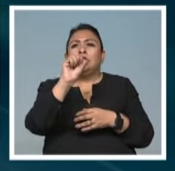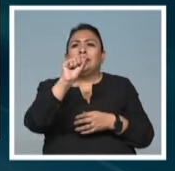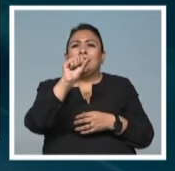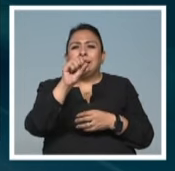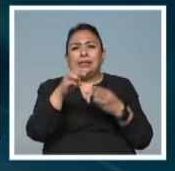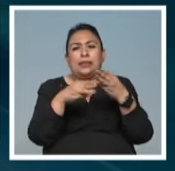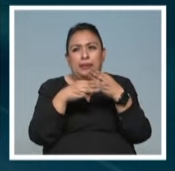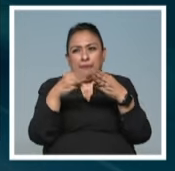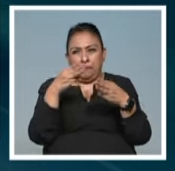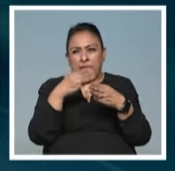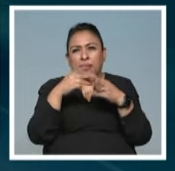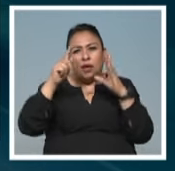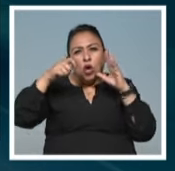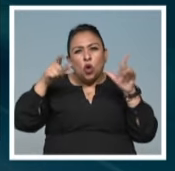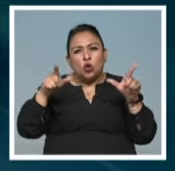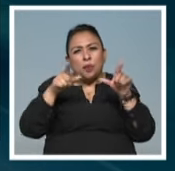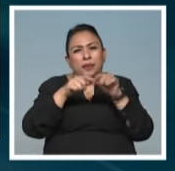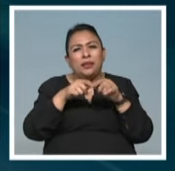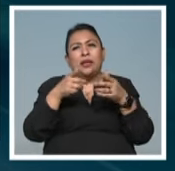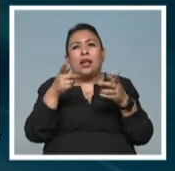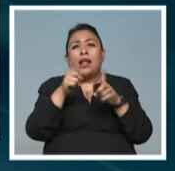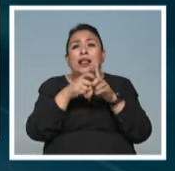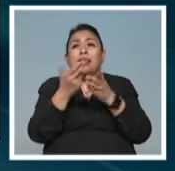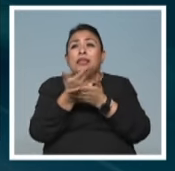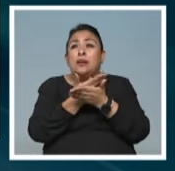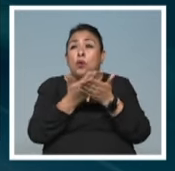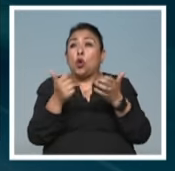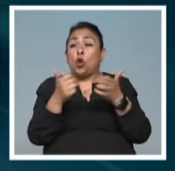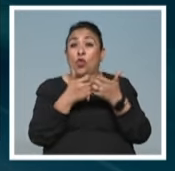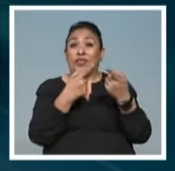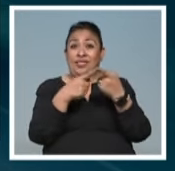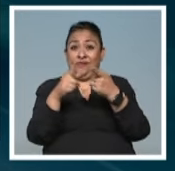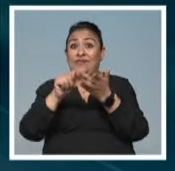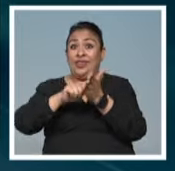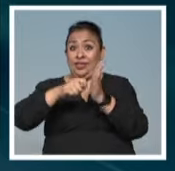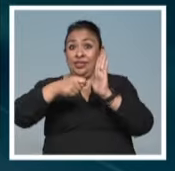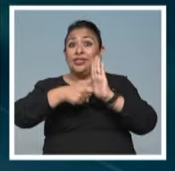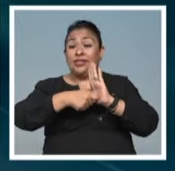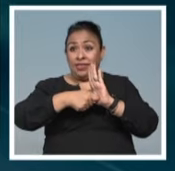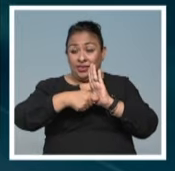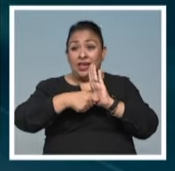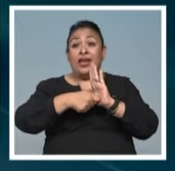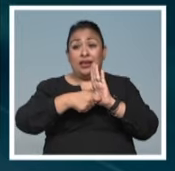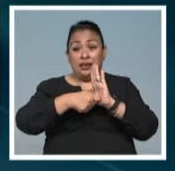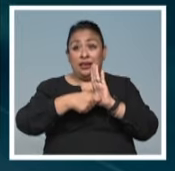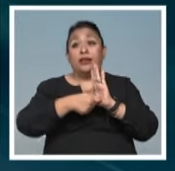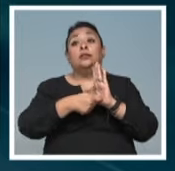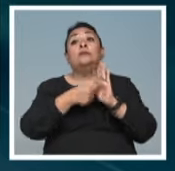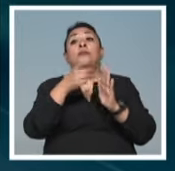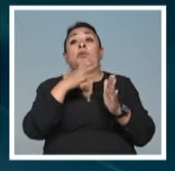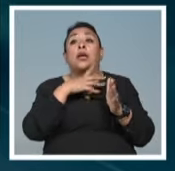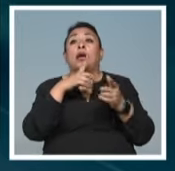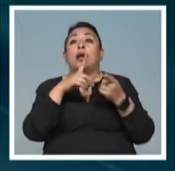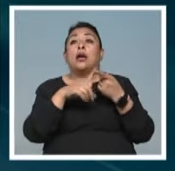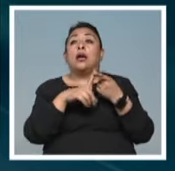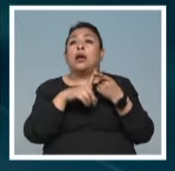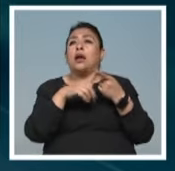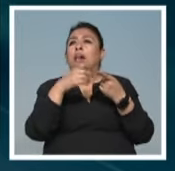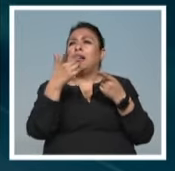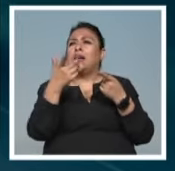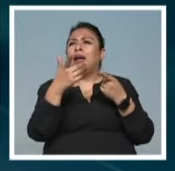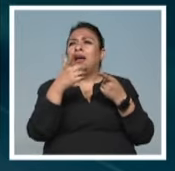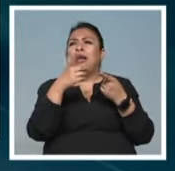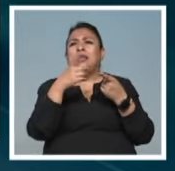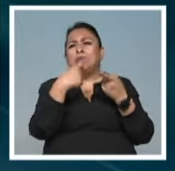materiales, cortometrajes de animación con distintas técnicas, porque tenemos cutáutica con